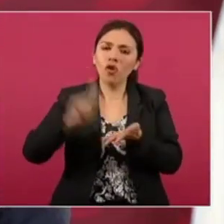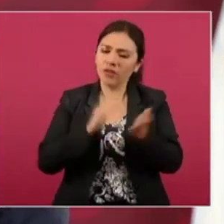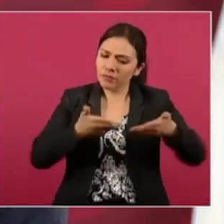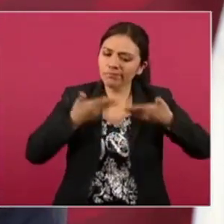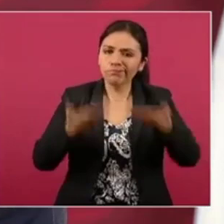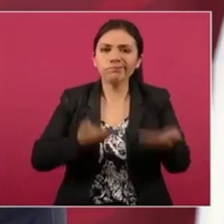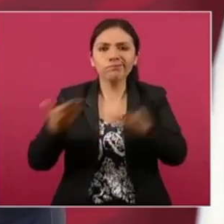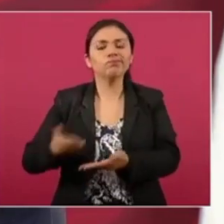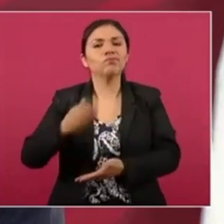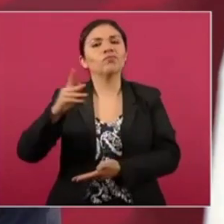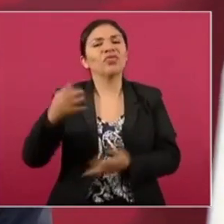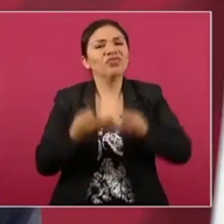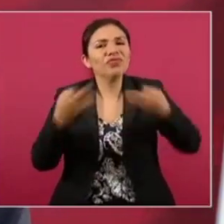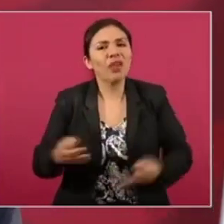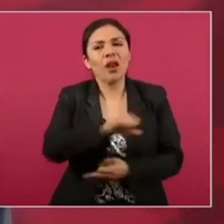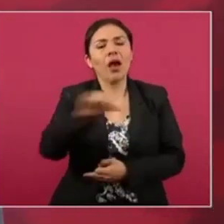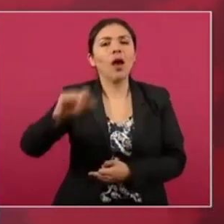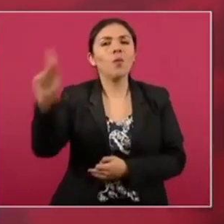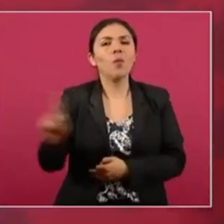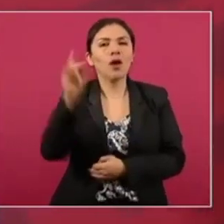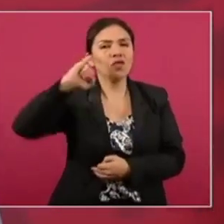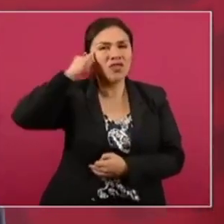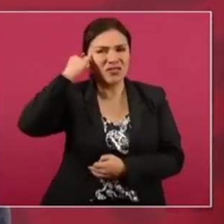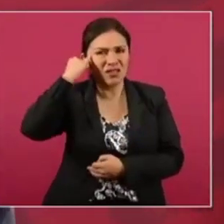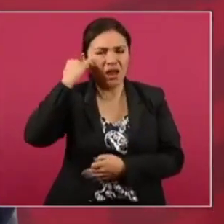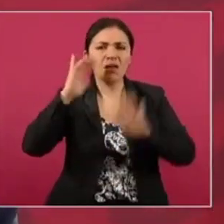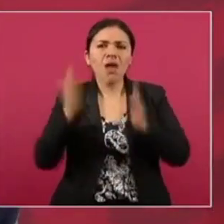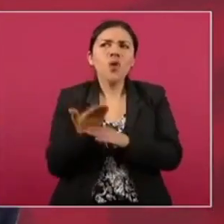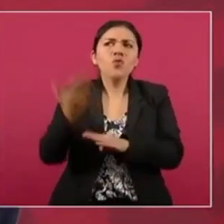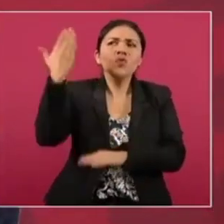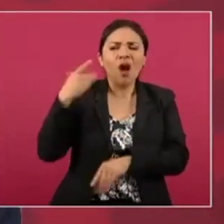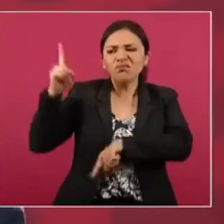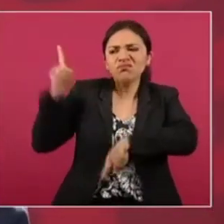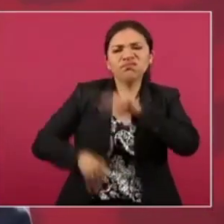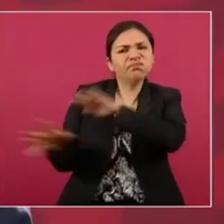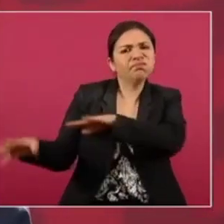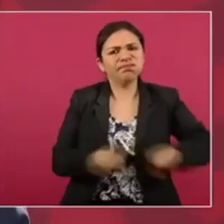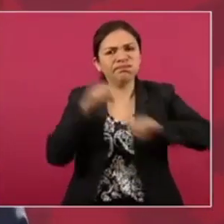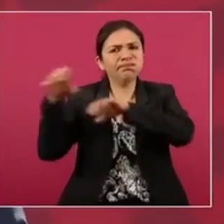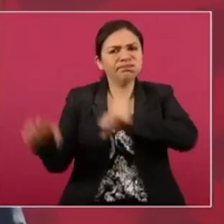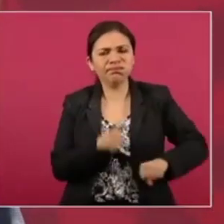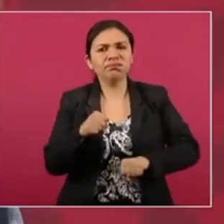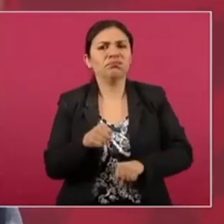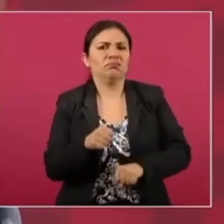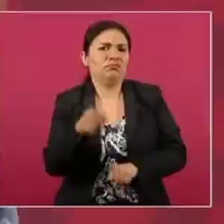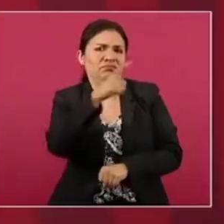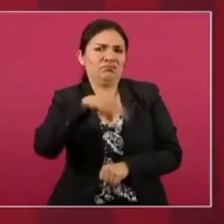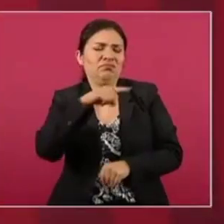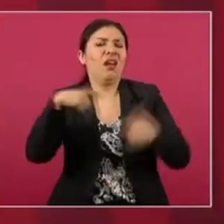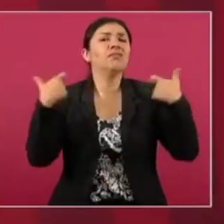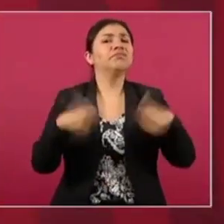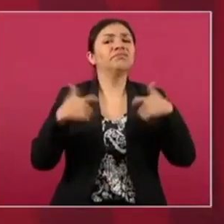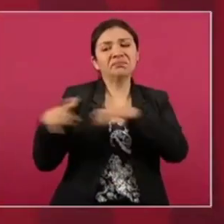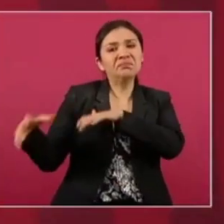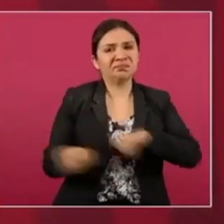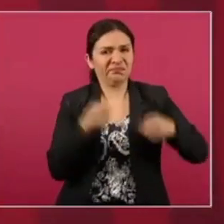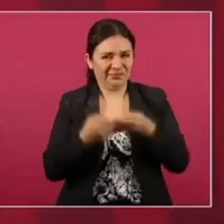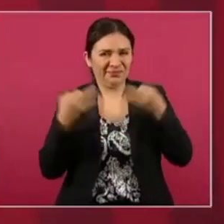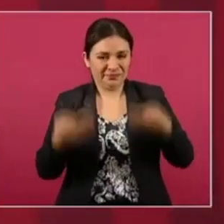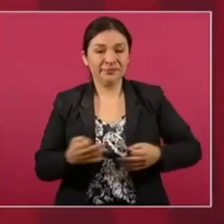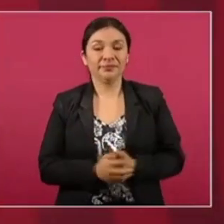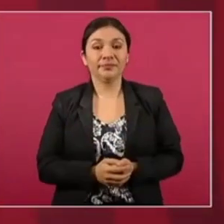a los pueblos indígenas que habían sido despojados justamente por los hacendados en la